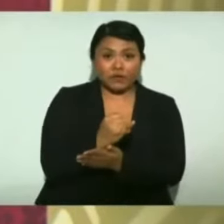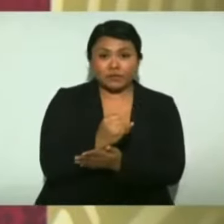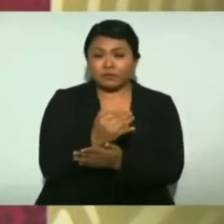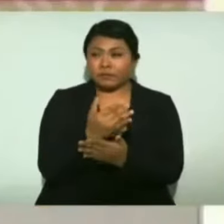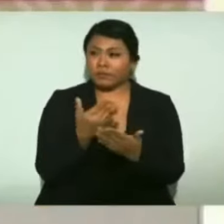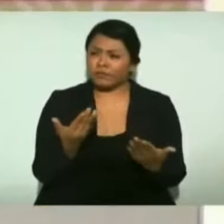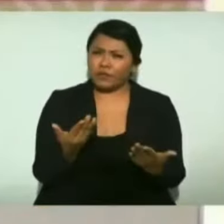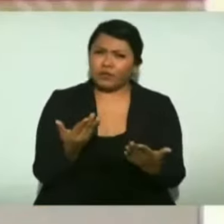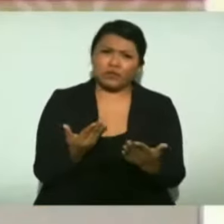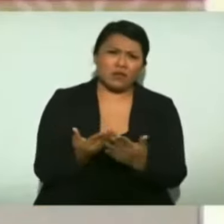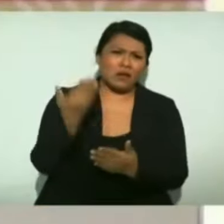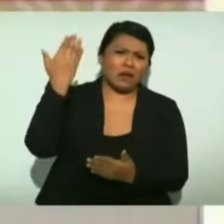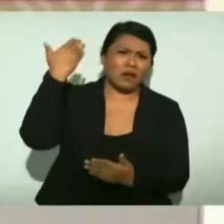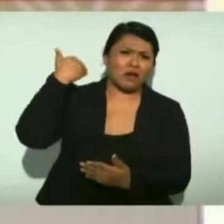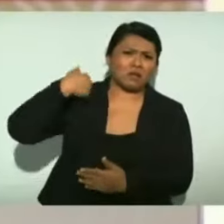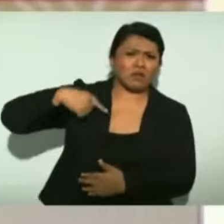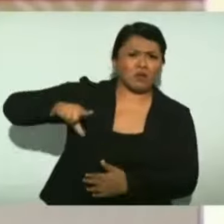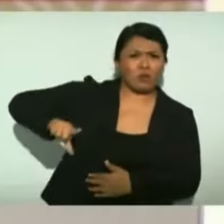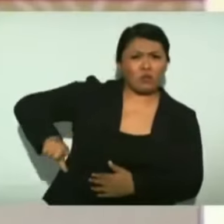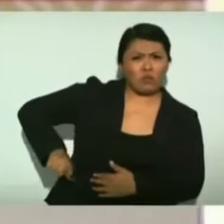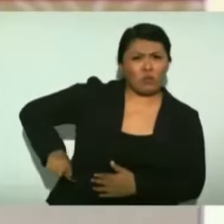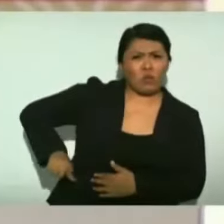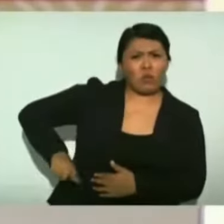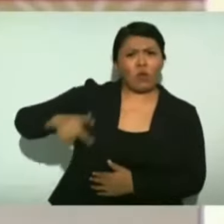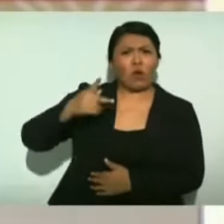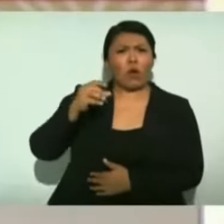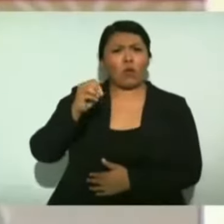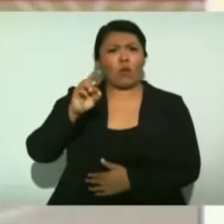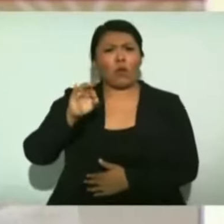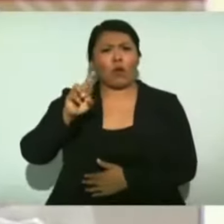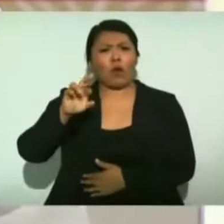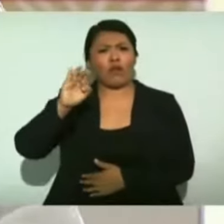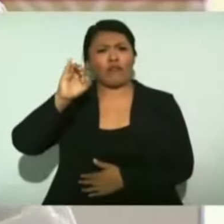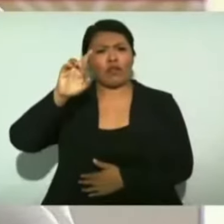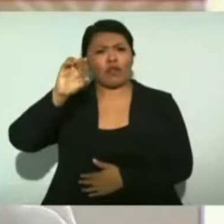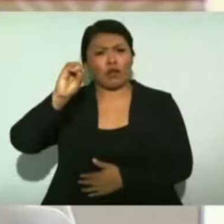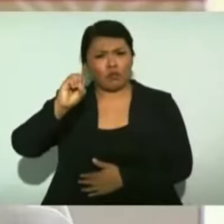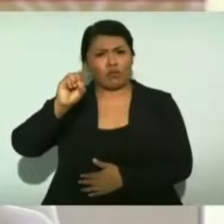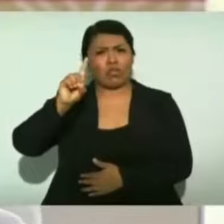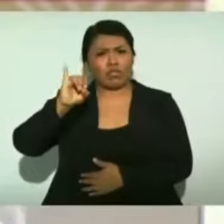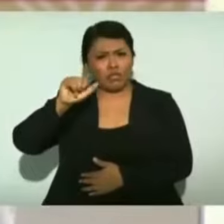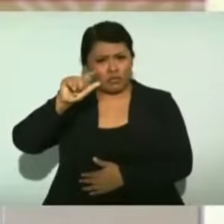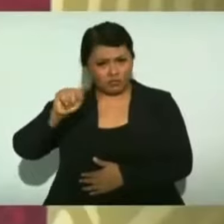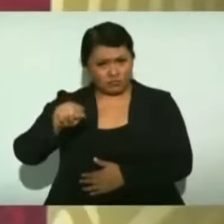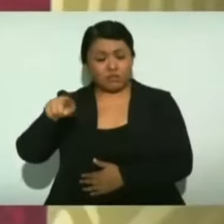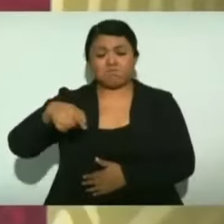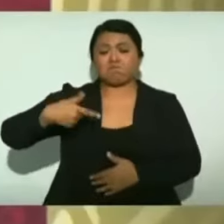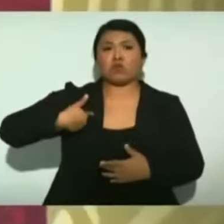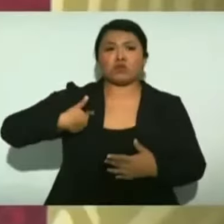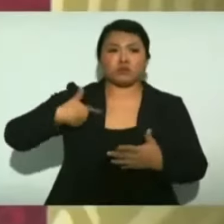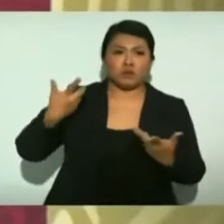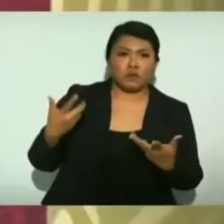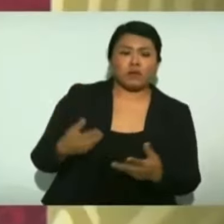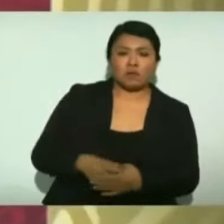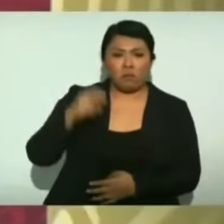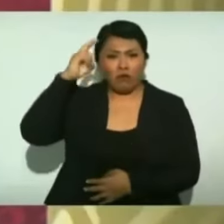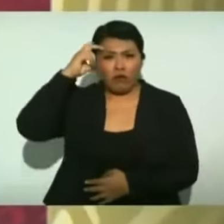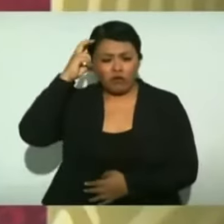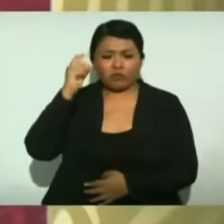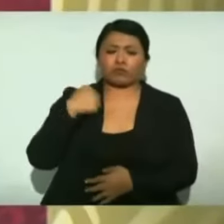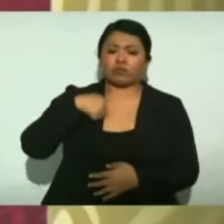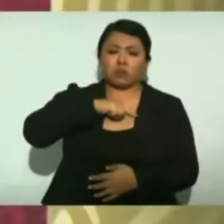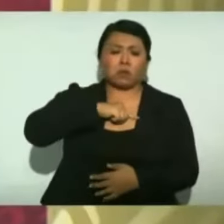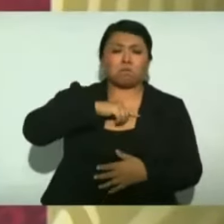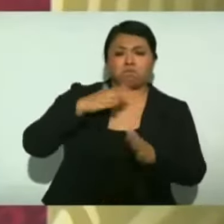el gobierno de Porfirio Díaz de construir el ferrocarril de